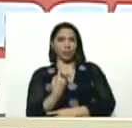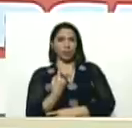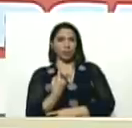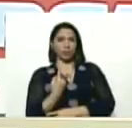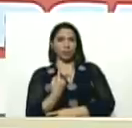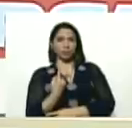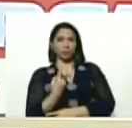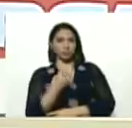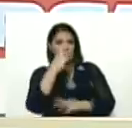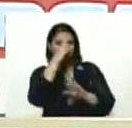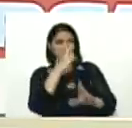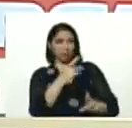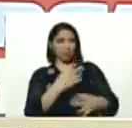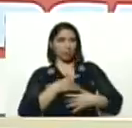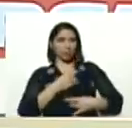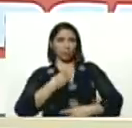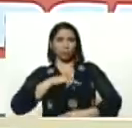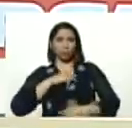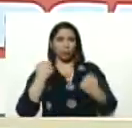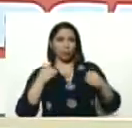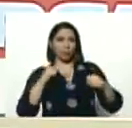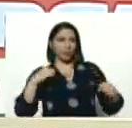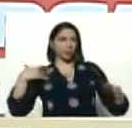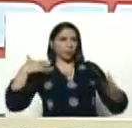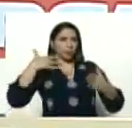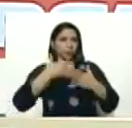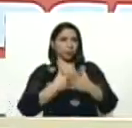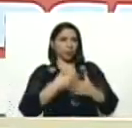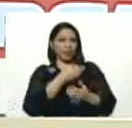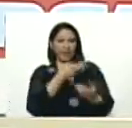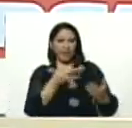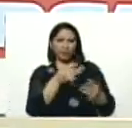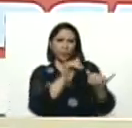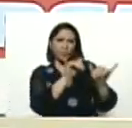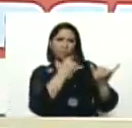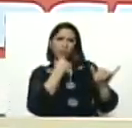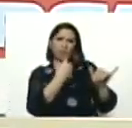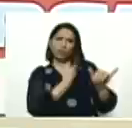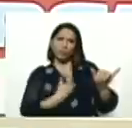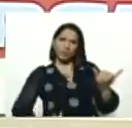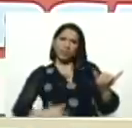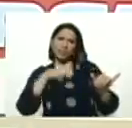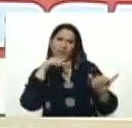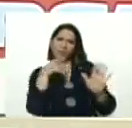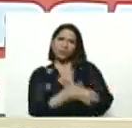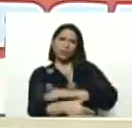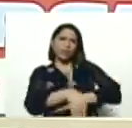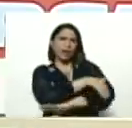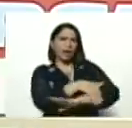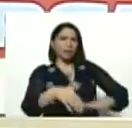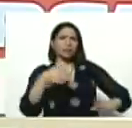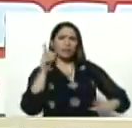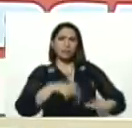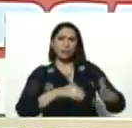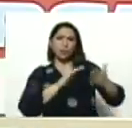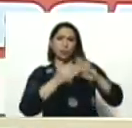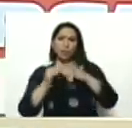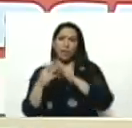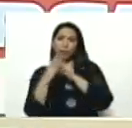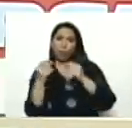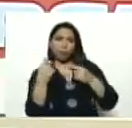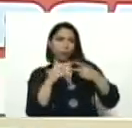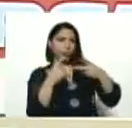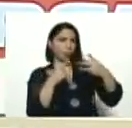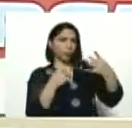intereses, y nos hemos venido, preparando, presidente, eso que usted, hablaba, de las calles, de las comunidades, todo eso, tiene